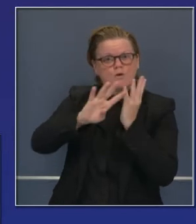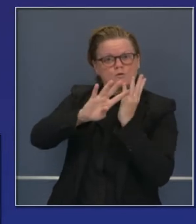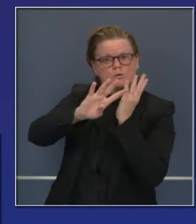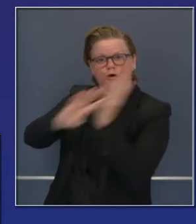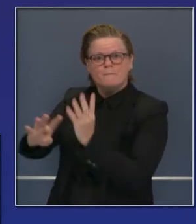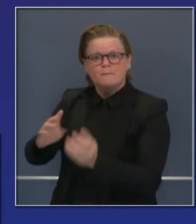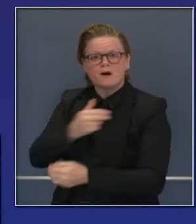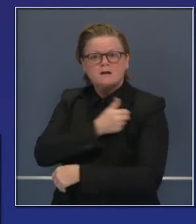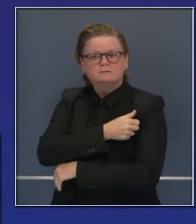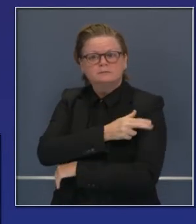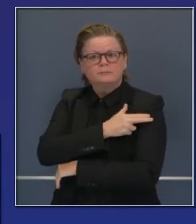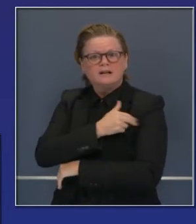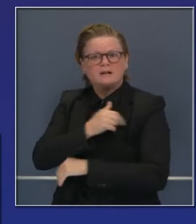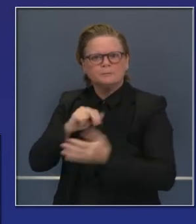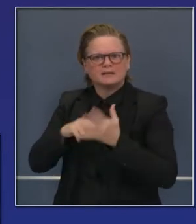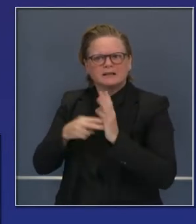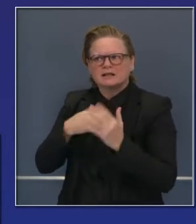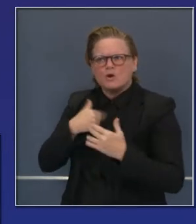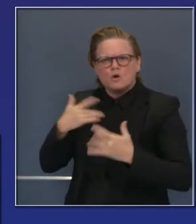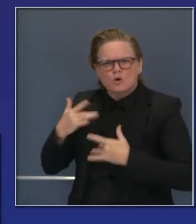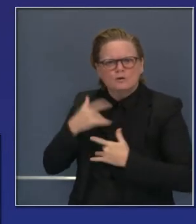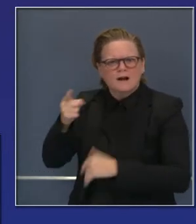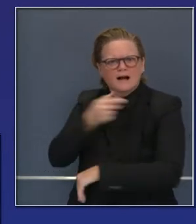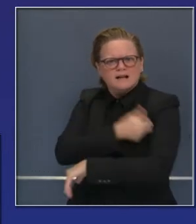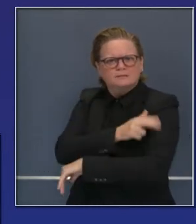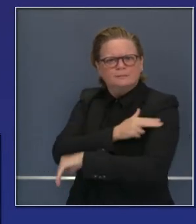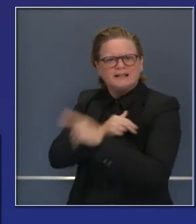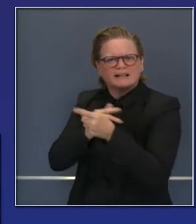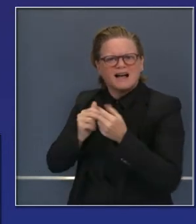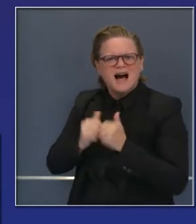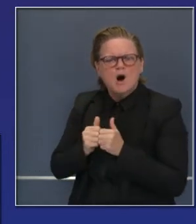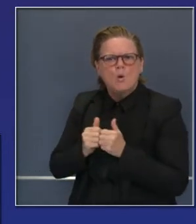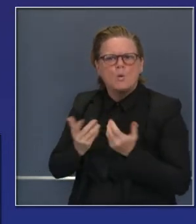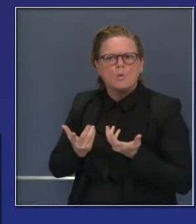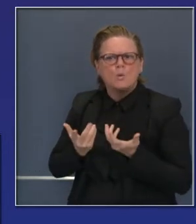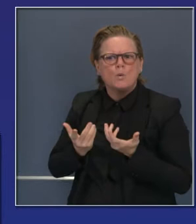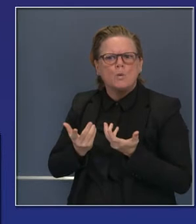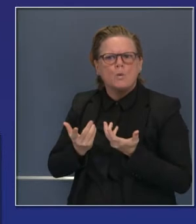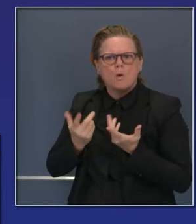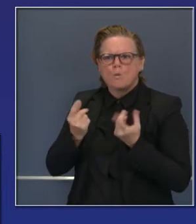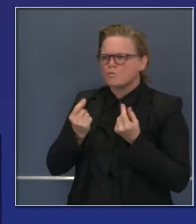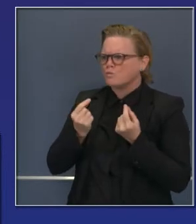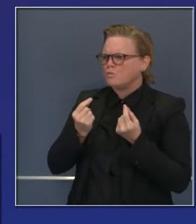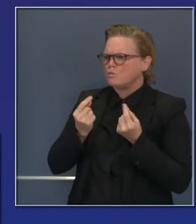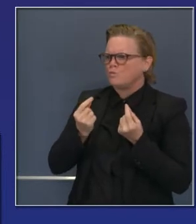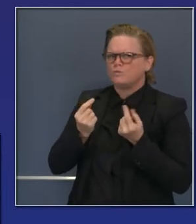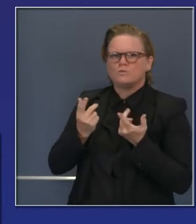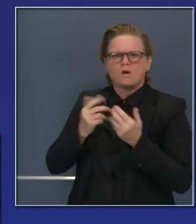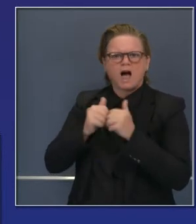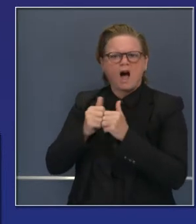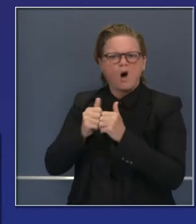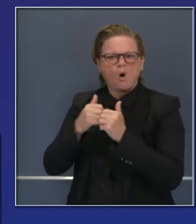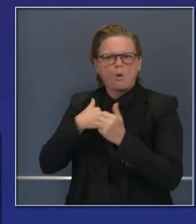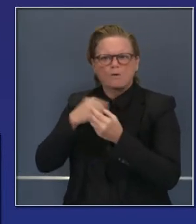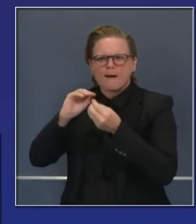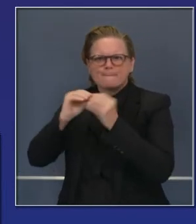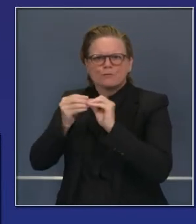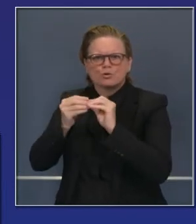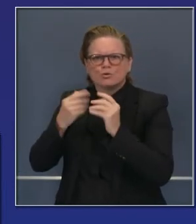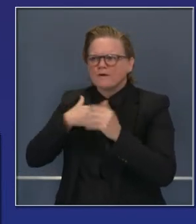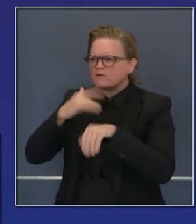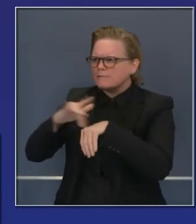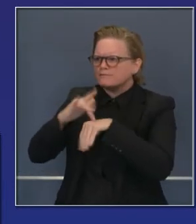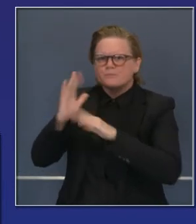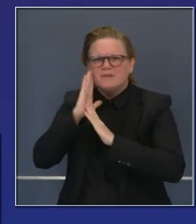mil nuevos casos en el estado y esto nos indica que los hospitales todavía no se han visto impactados por este aumento